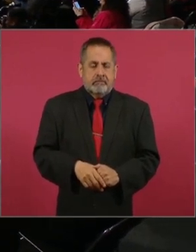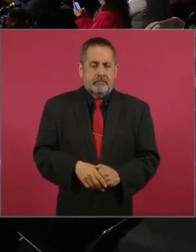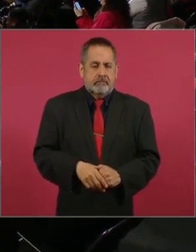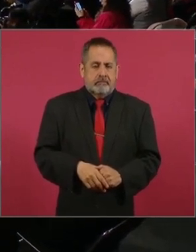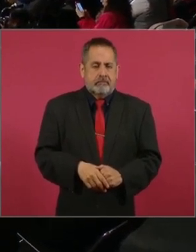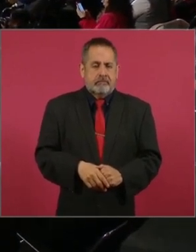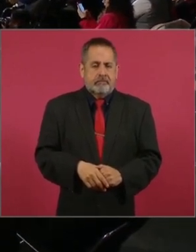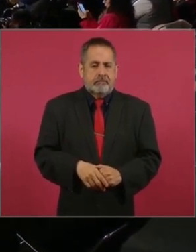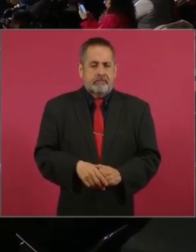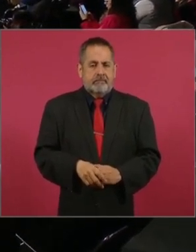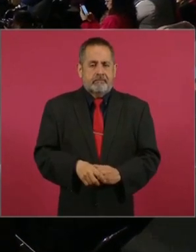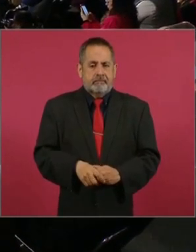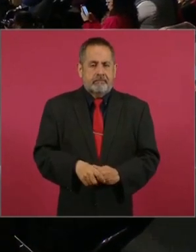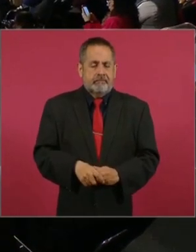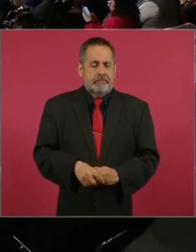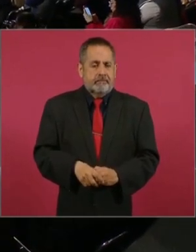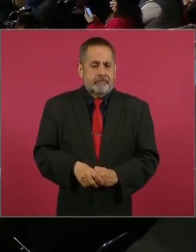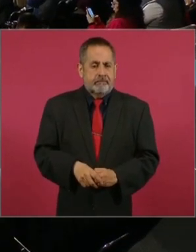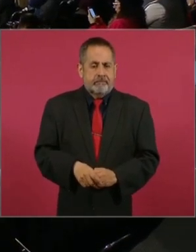días.